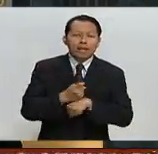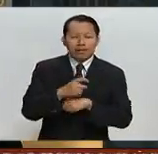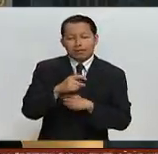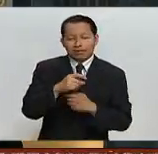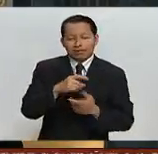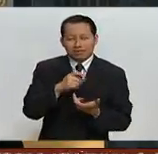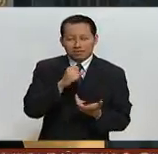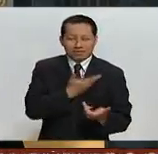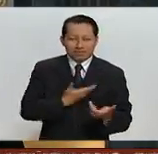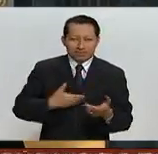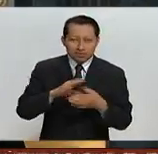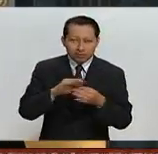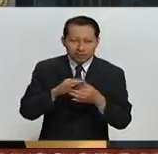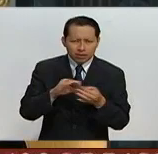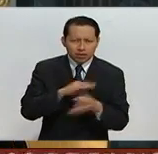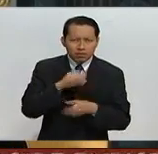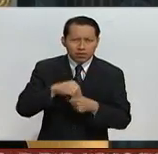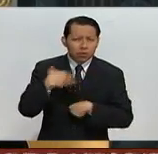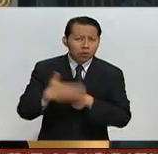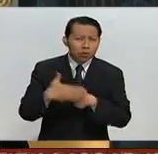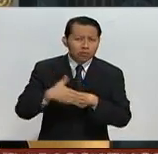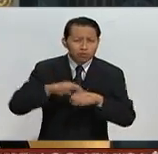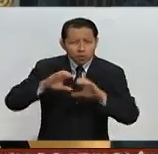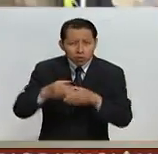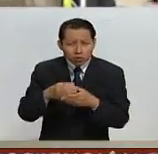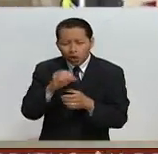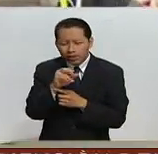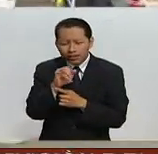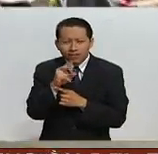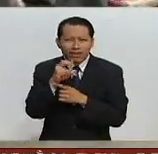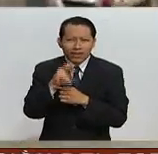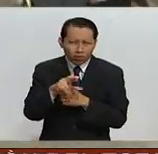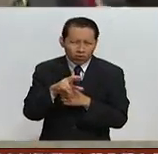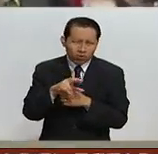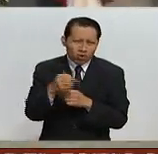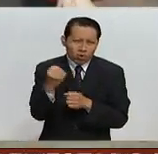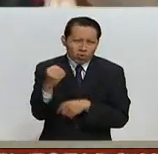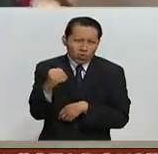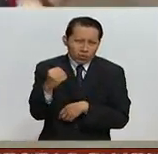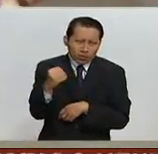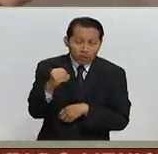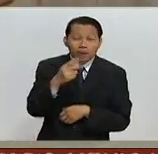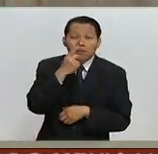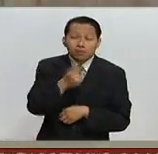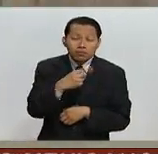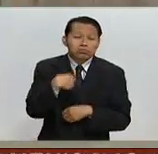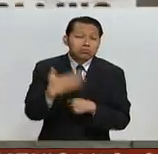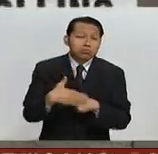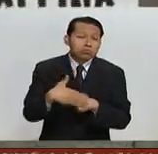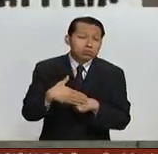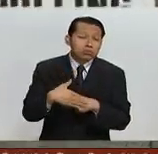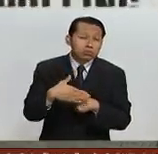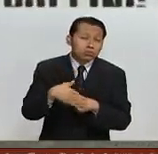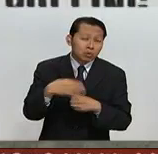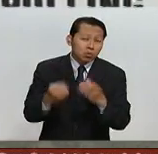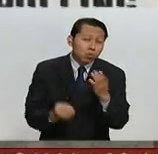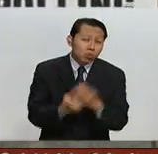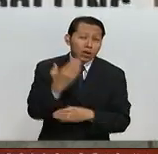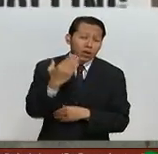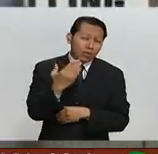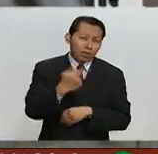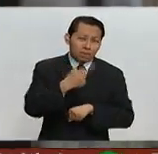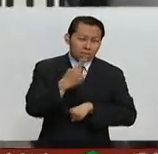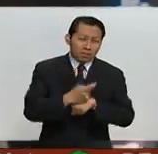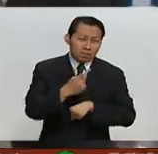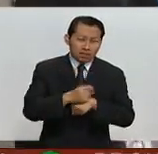se realizará antes de la convención del Partido Conservador en octubre. Indicó que el nuevo primer ministro será quien lleve